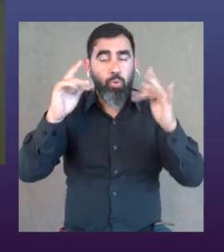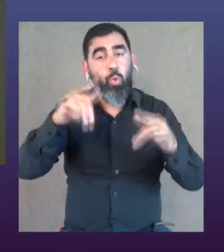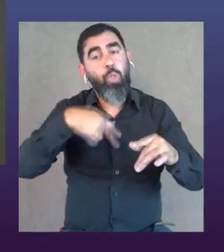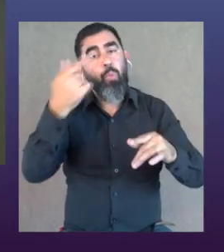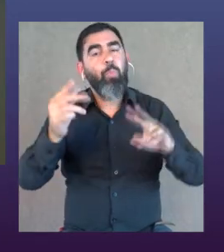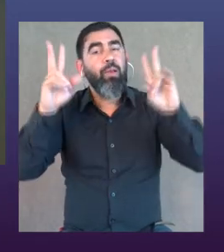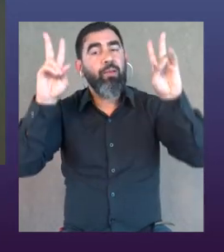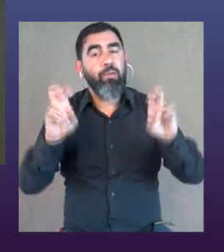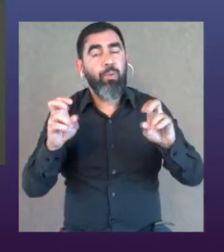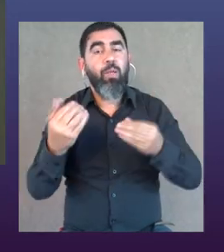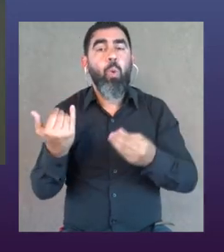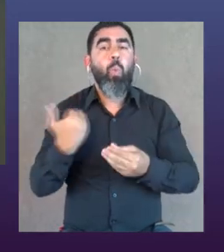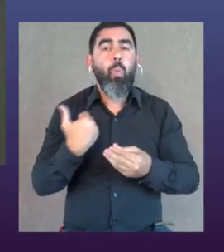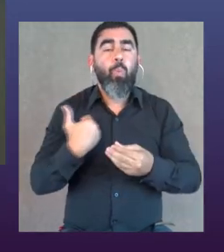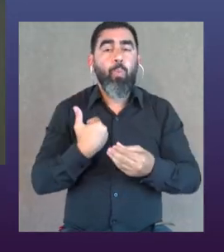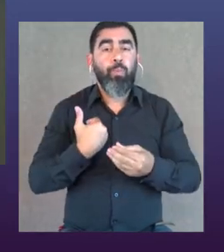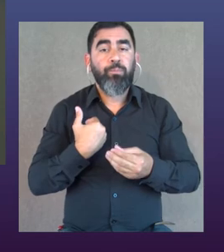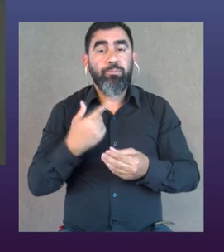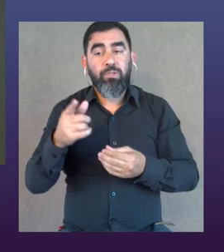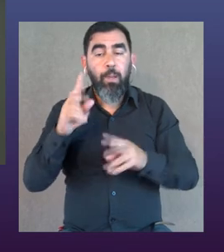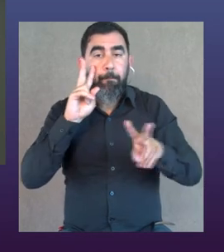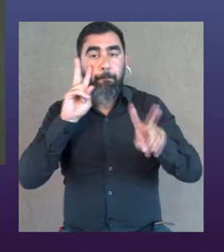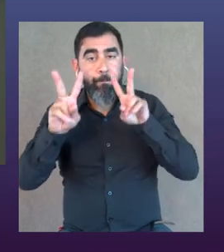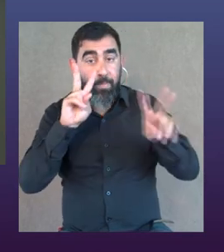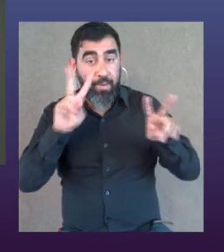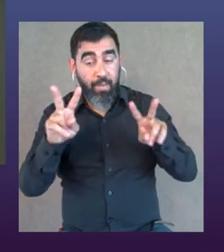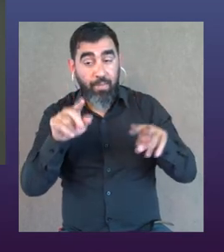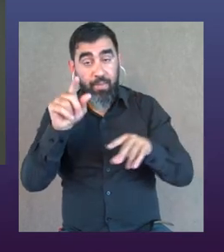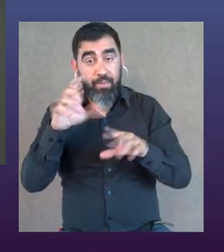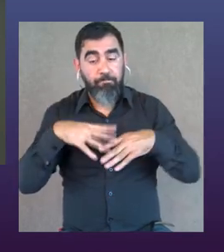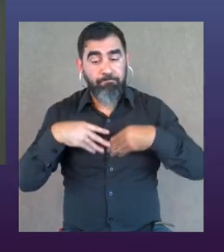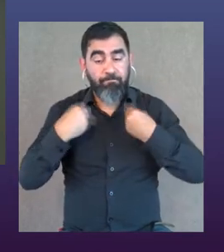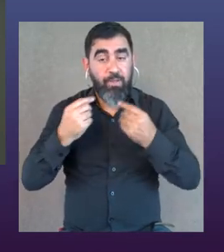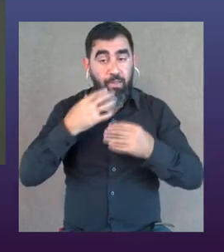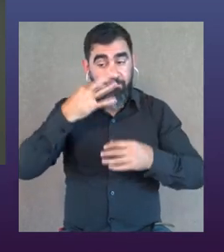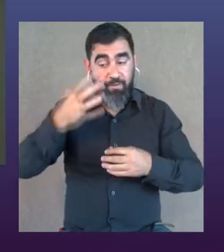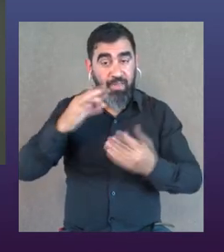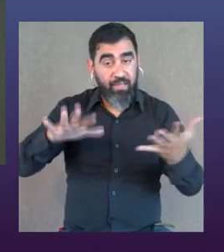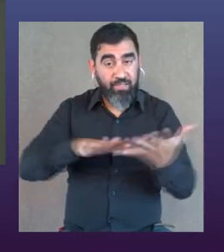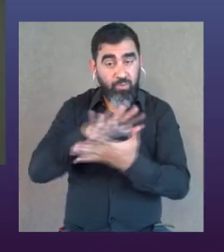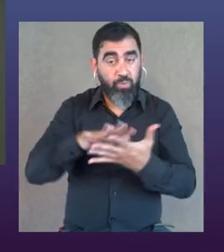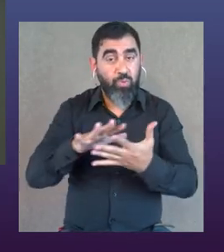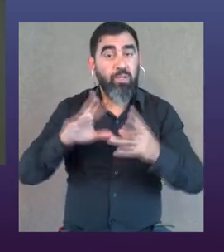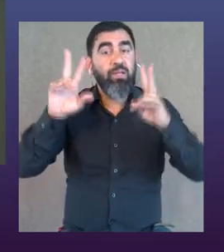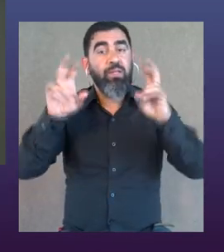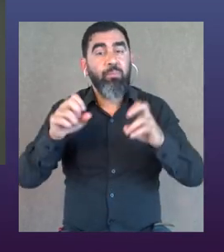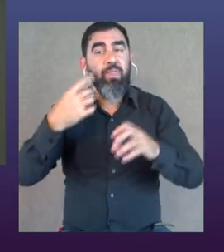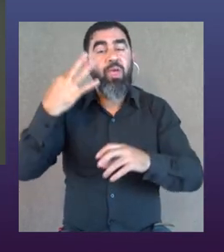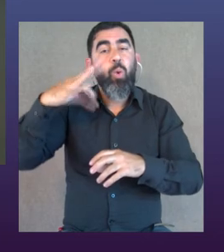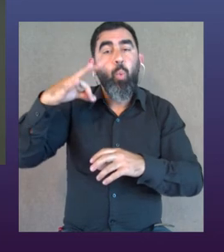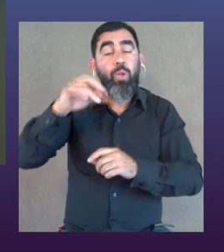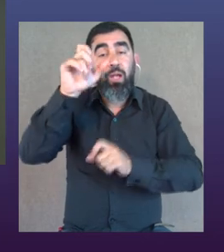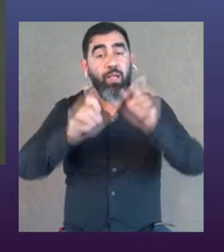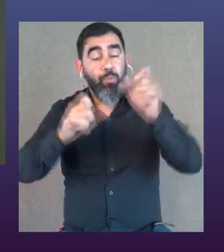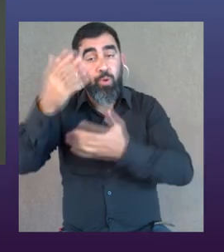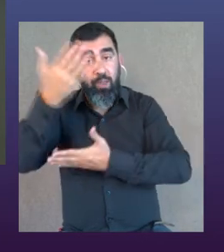y otra etapa estaba con este tema de cómo esta mirada, esta percepción de la realidad, esta cuestión